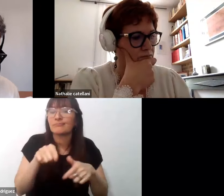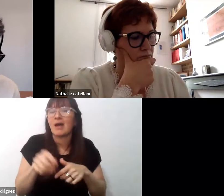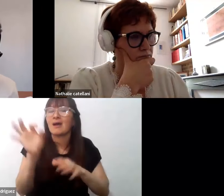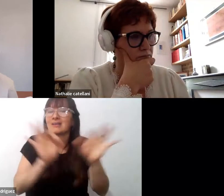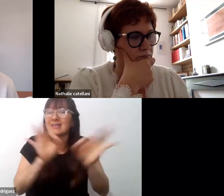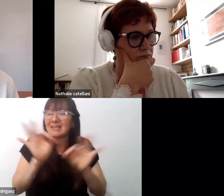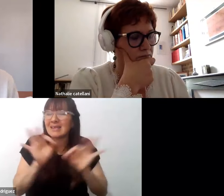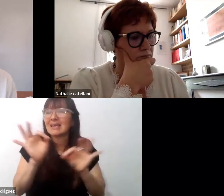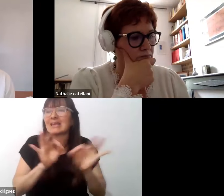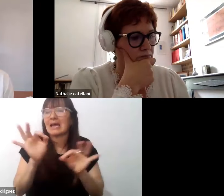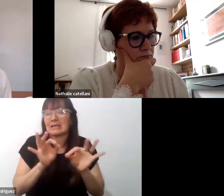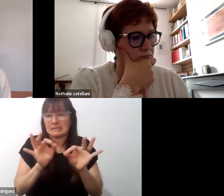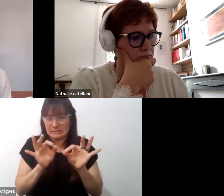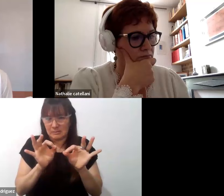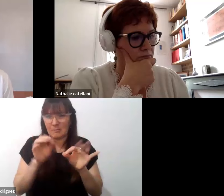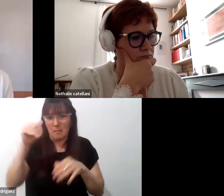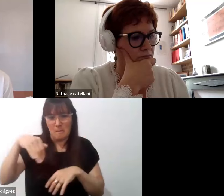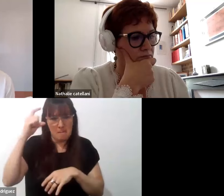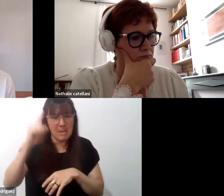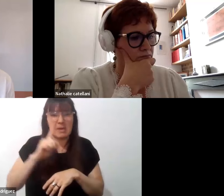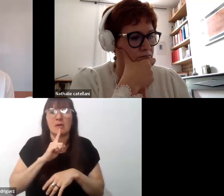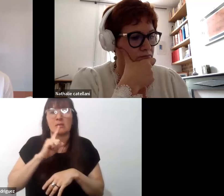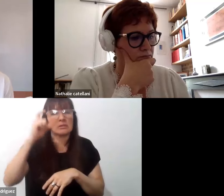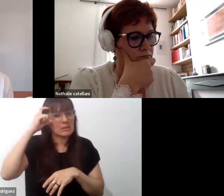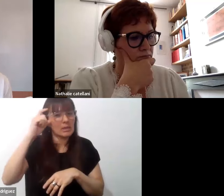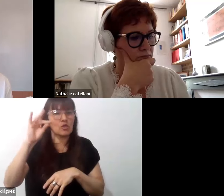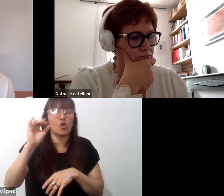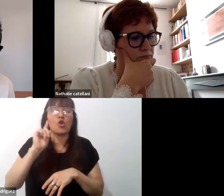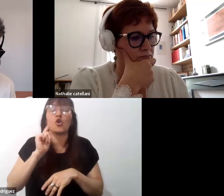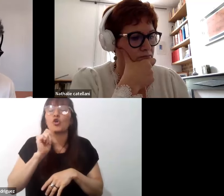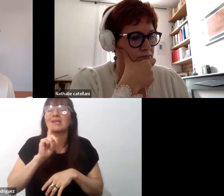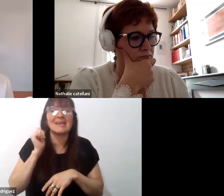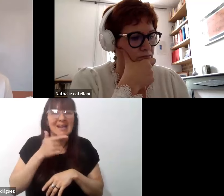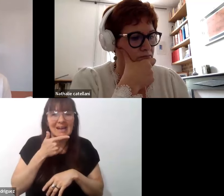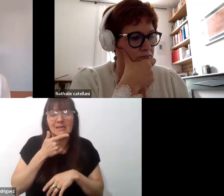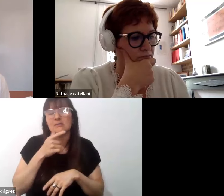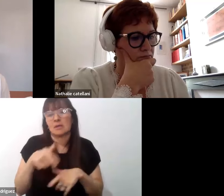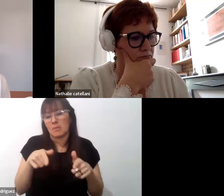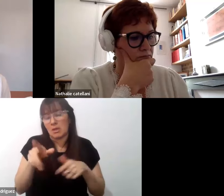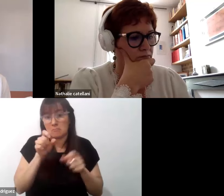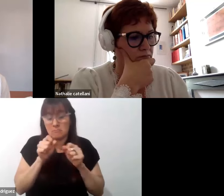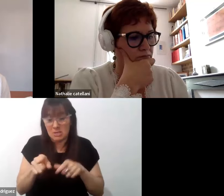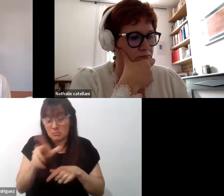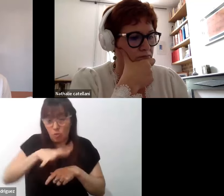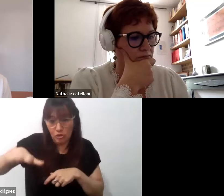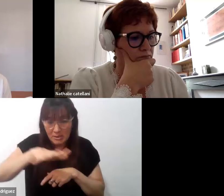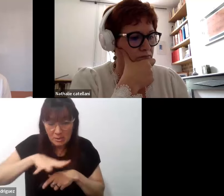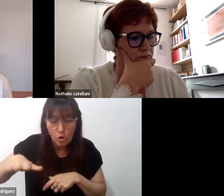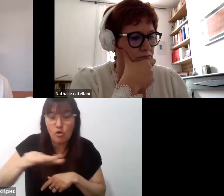metodológicas, ¿no? Desde el enfoque cualitativo, interpretativo, etnográfico, ¿no? De